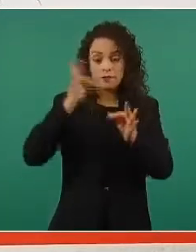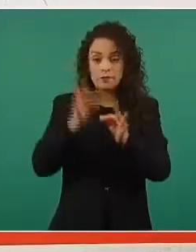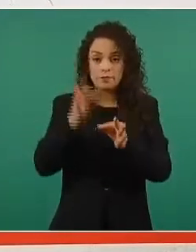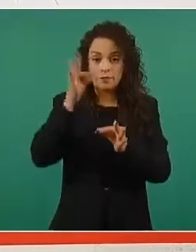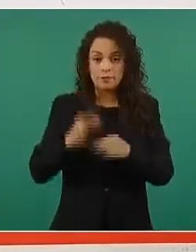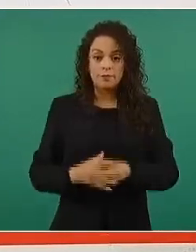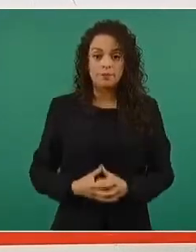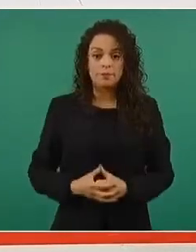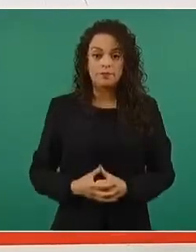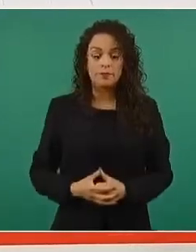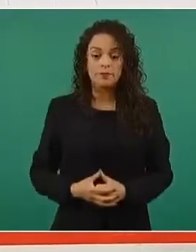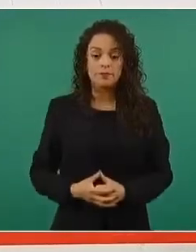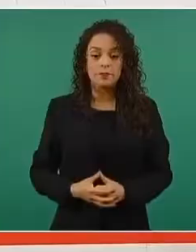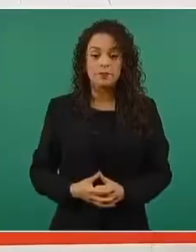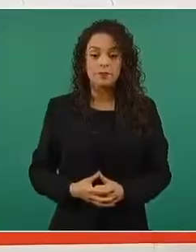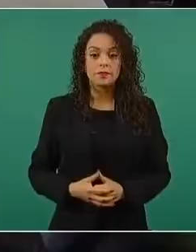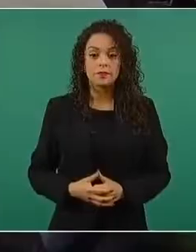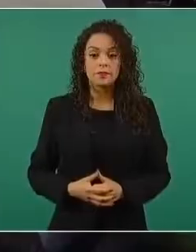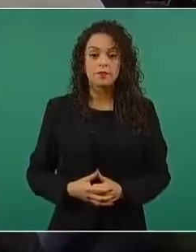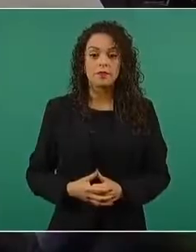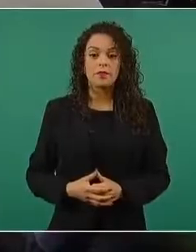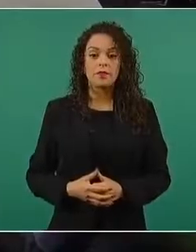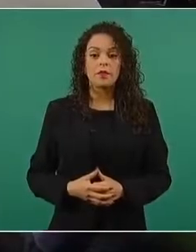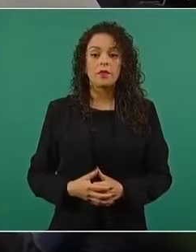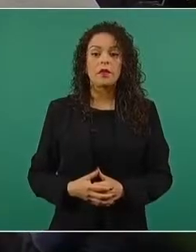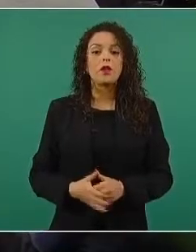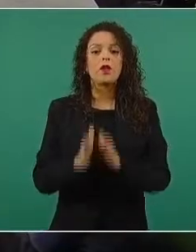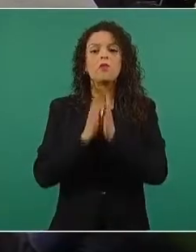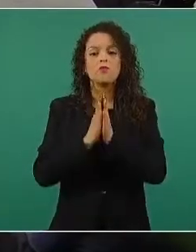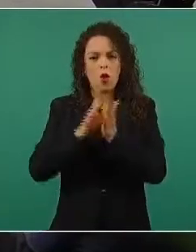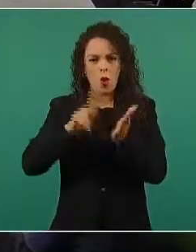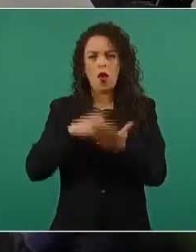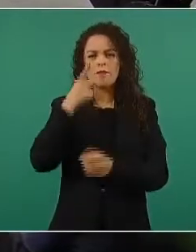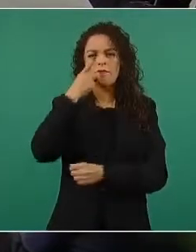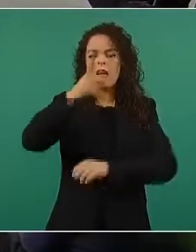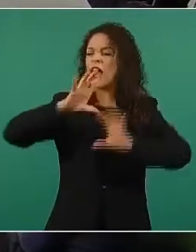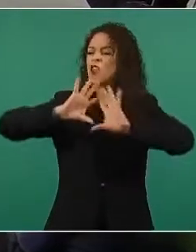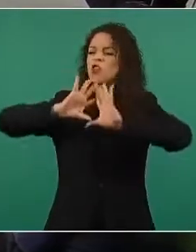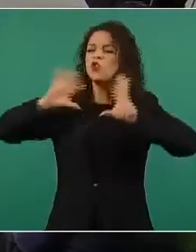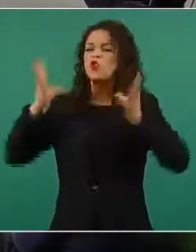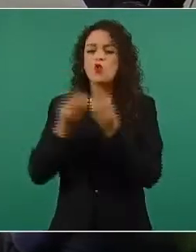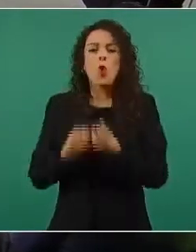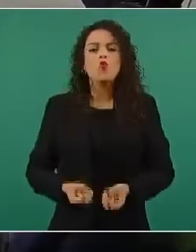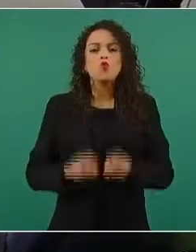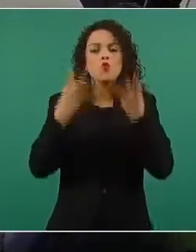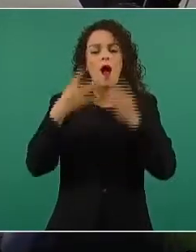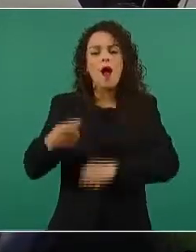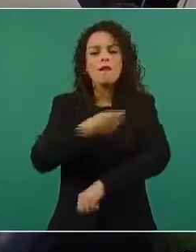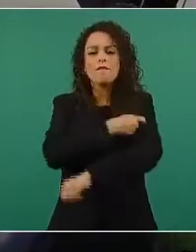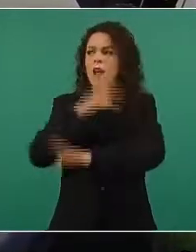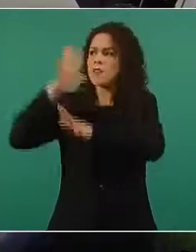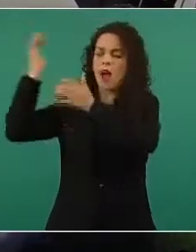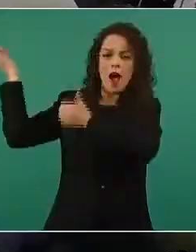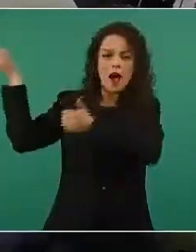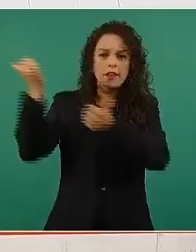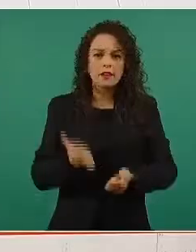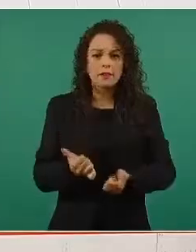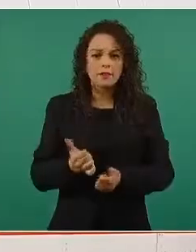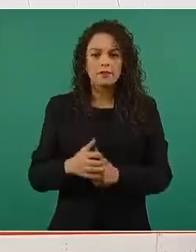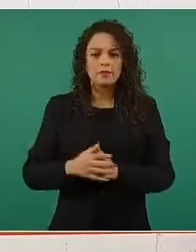A ver, repite la cifra total de vacunas recibidas.